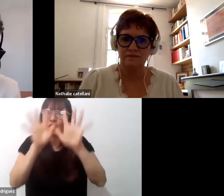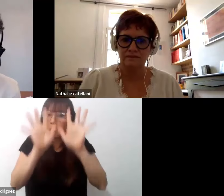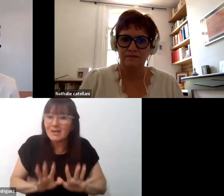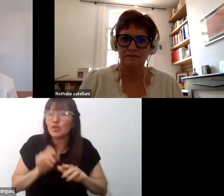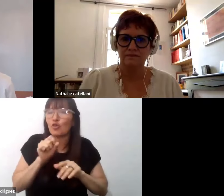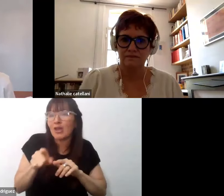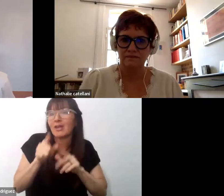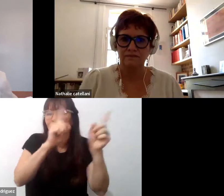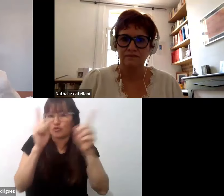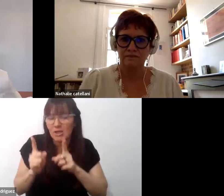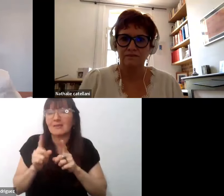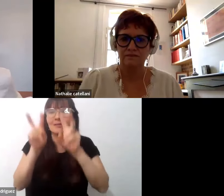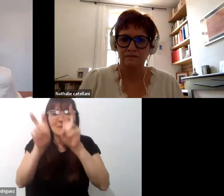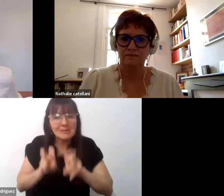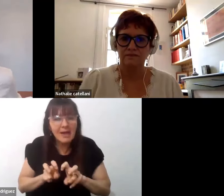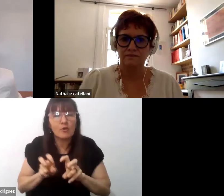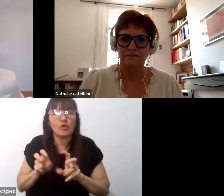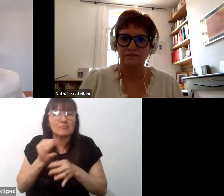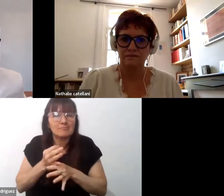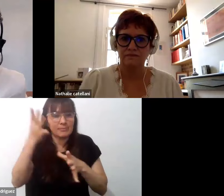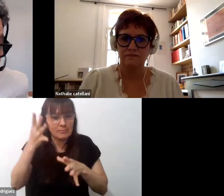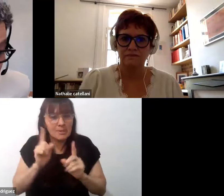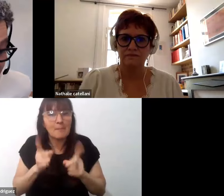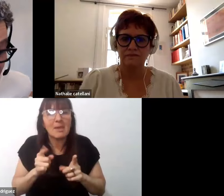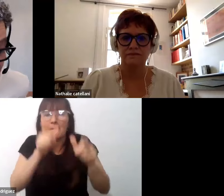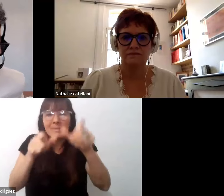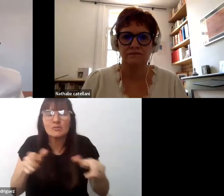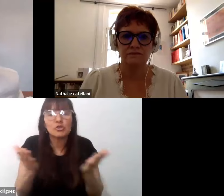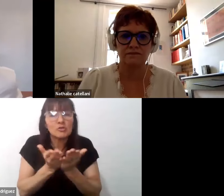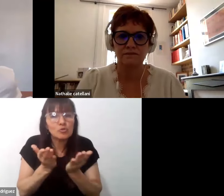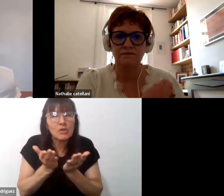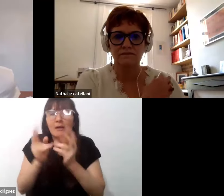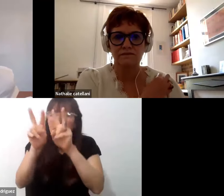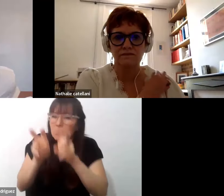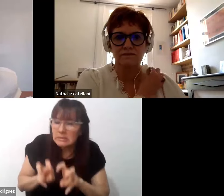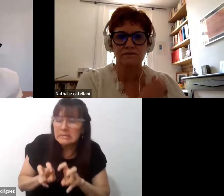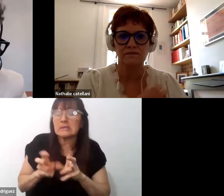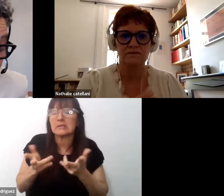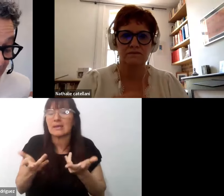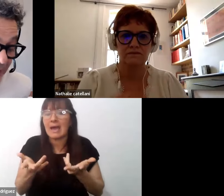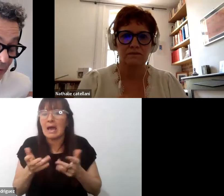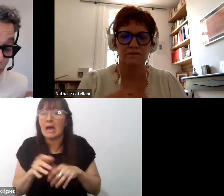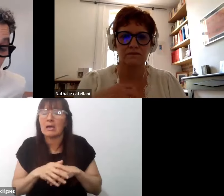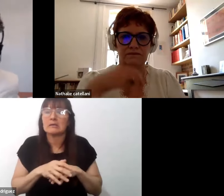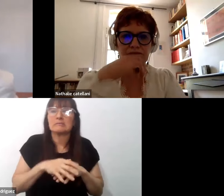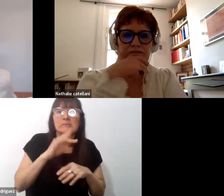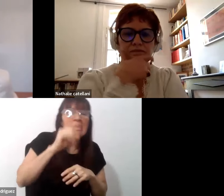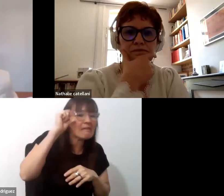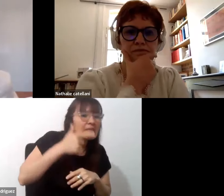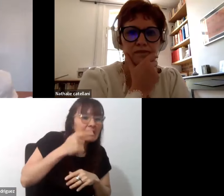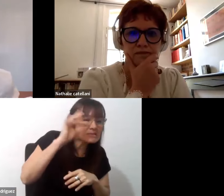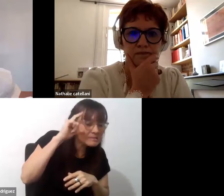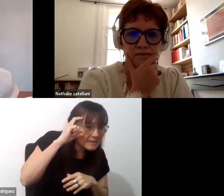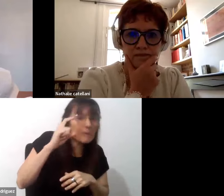investigadores profesionales y los estudiantes investigan desde, para o sobre la